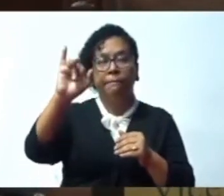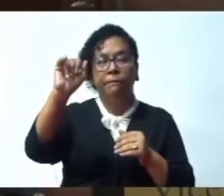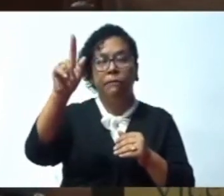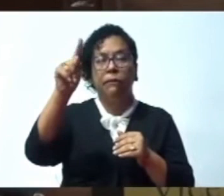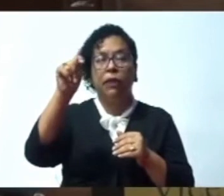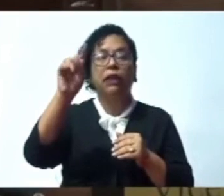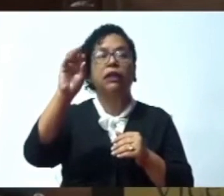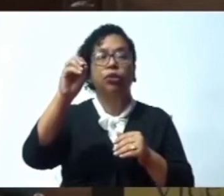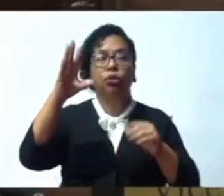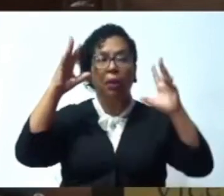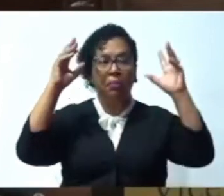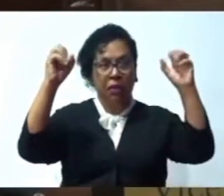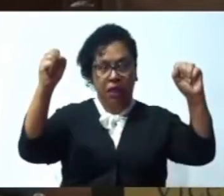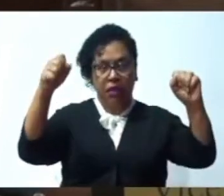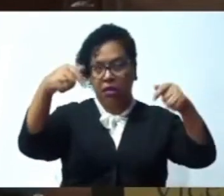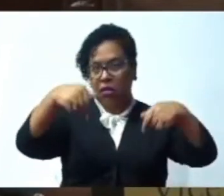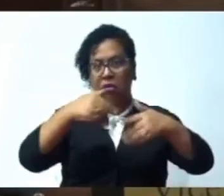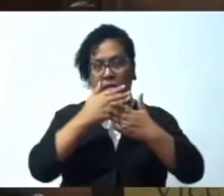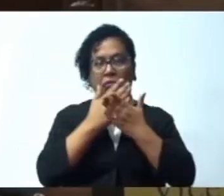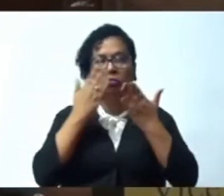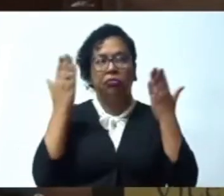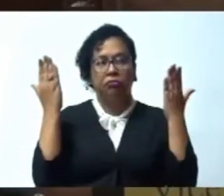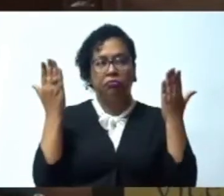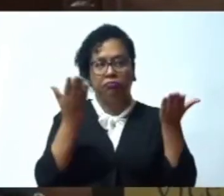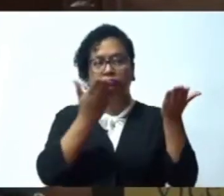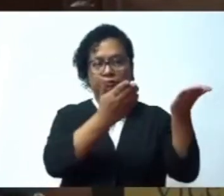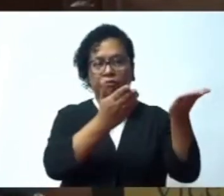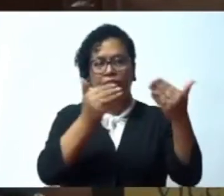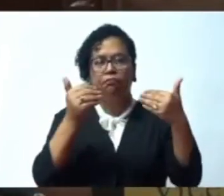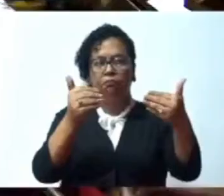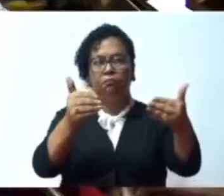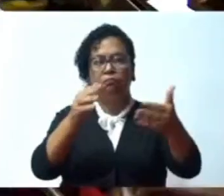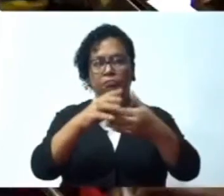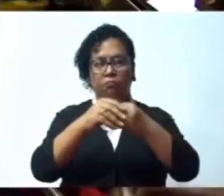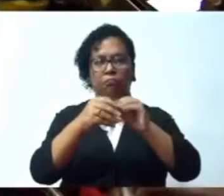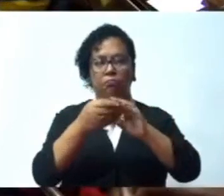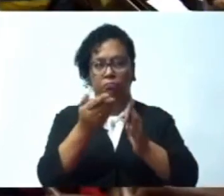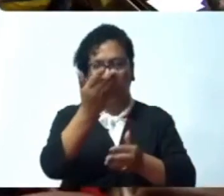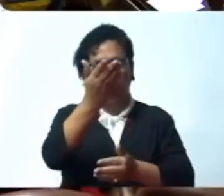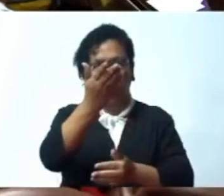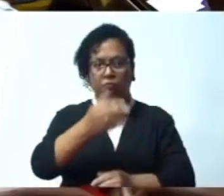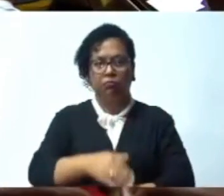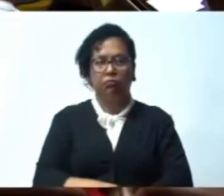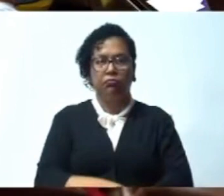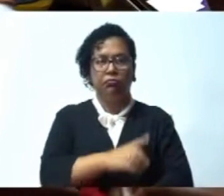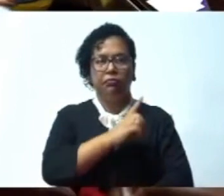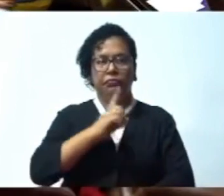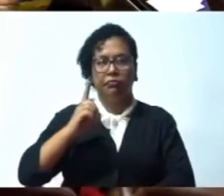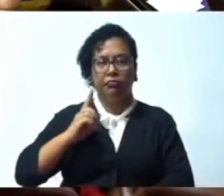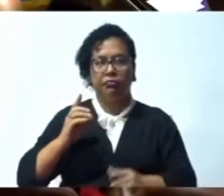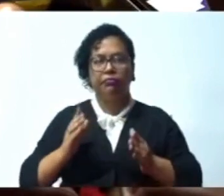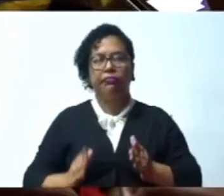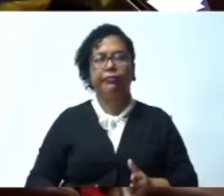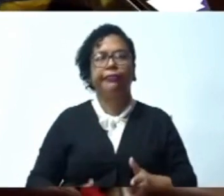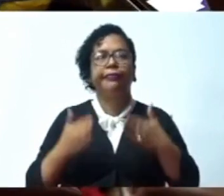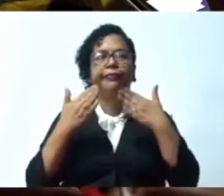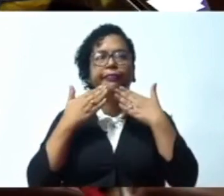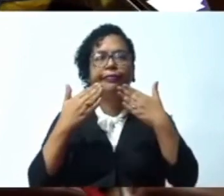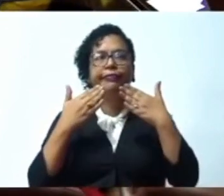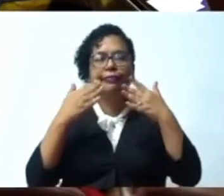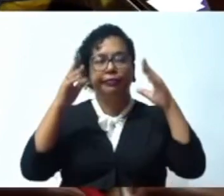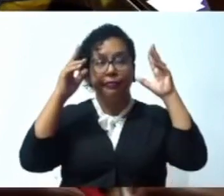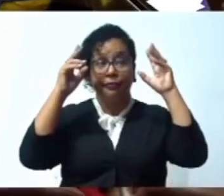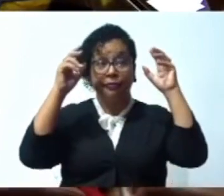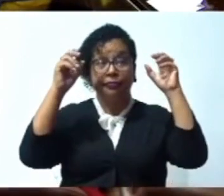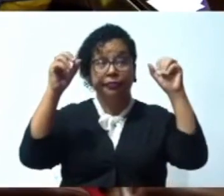Escuchemos las ponderaciones del diputado Aracena. Adelante. Gracias, gracias. Gracias, presidente, una vez